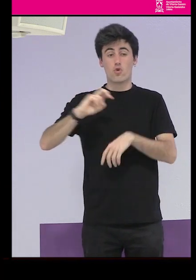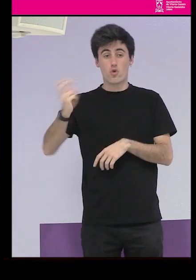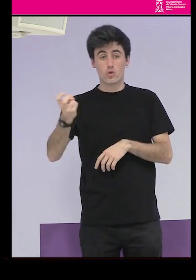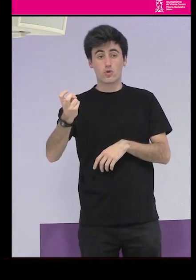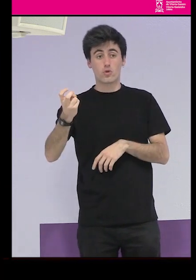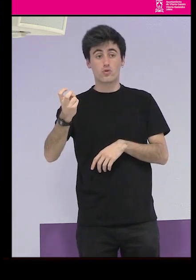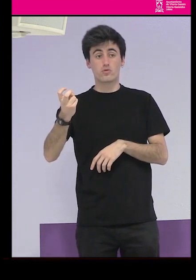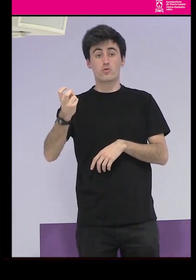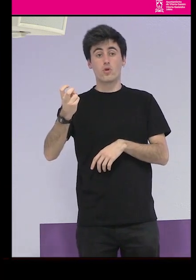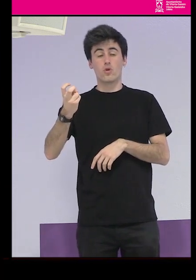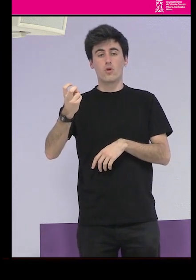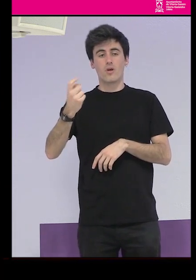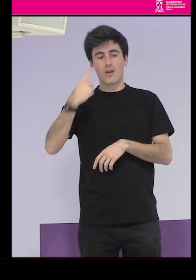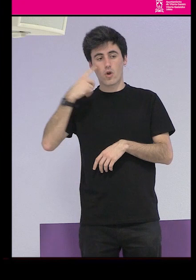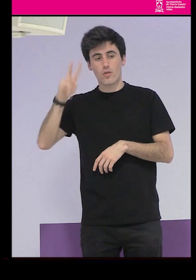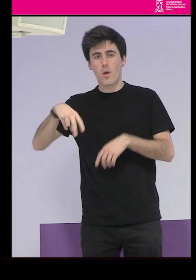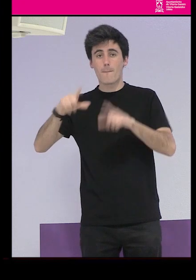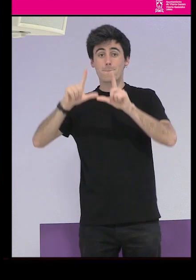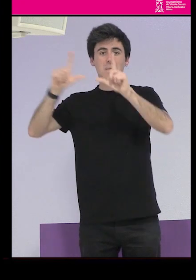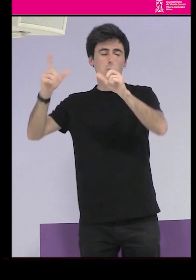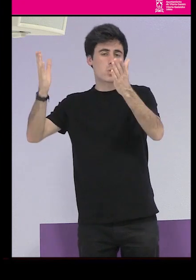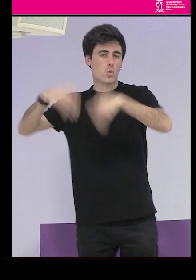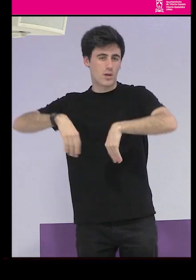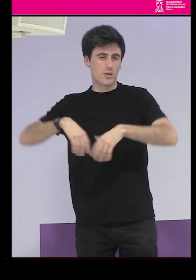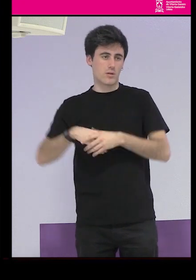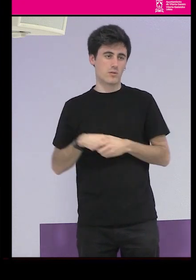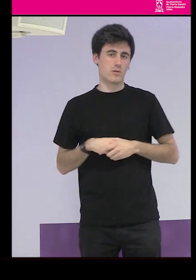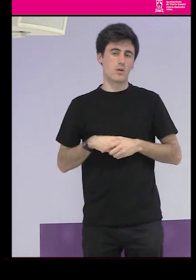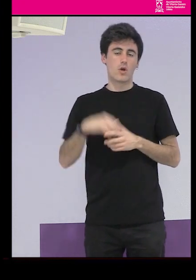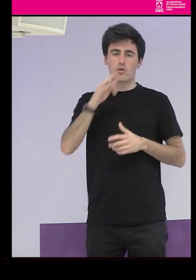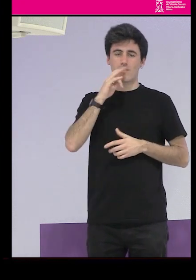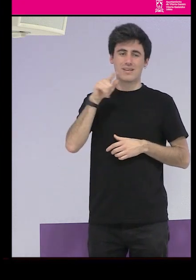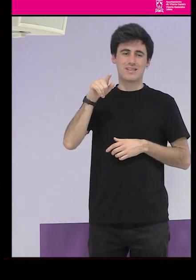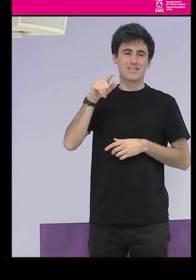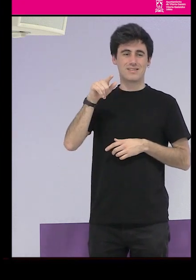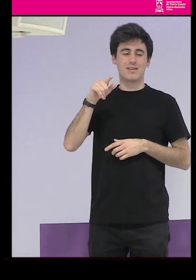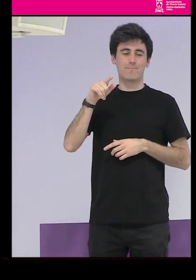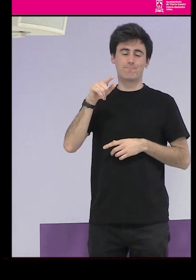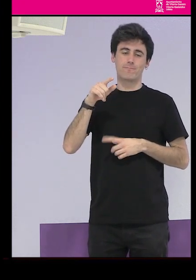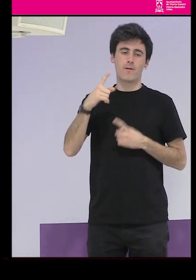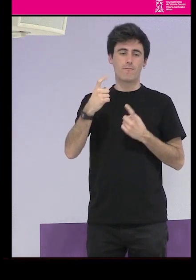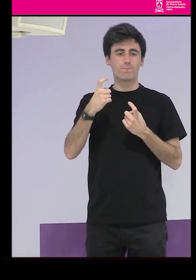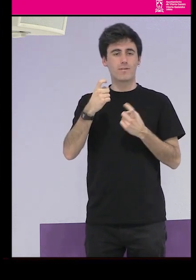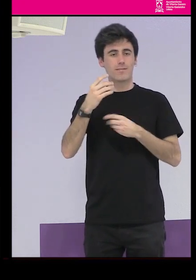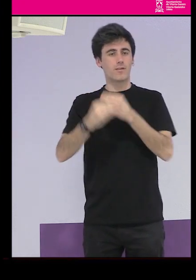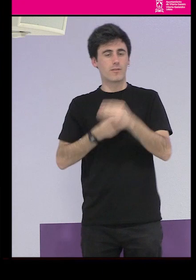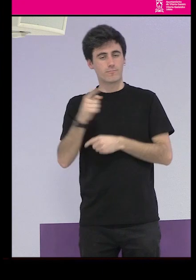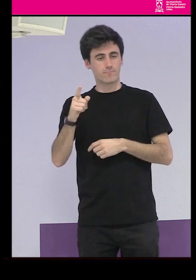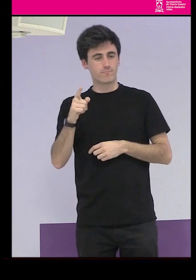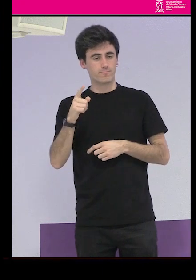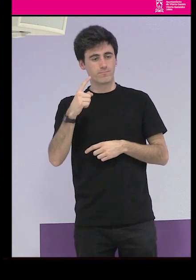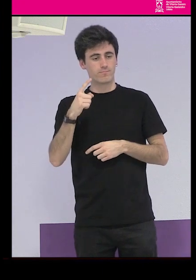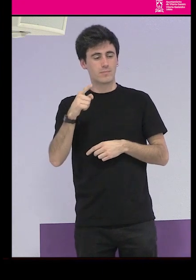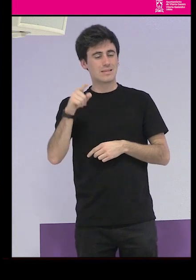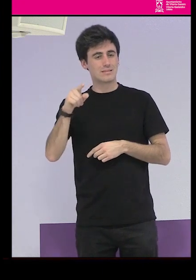patronato señalados como tal no hay placas o sea todavía eso es un ejercicio que queda que queda muy pendiente entre otras cosas también